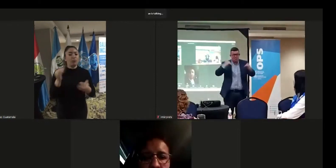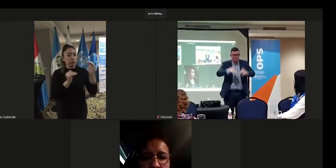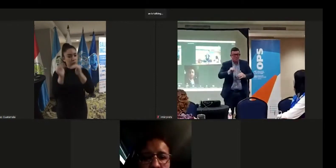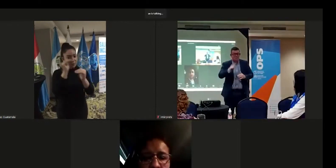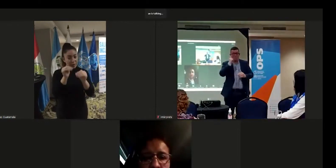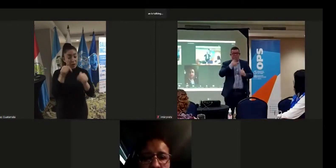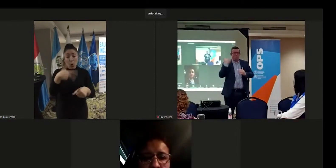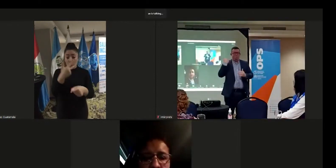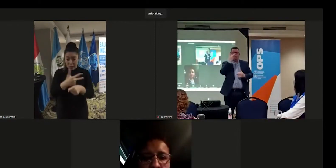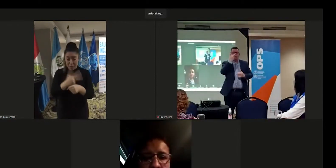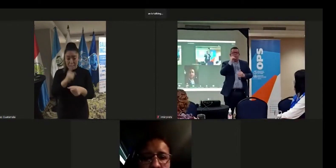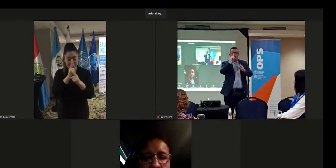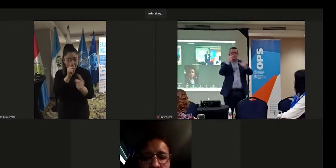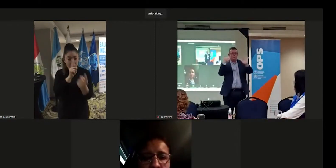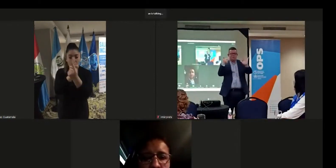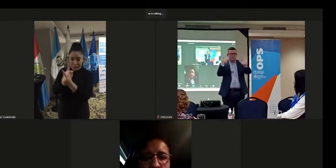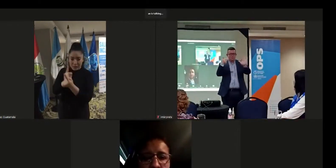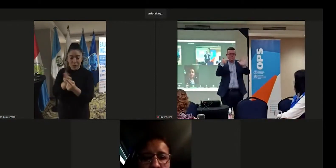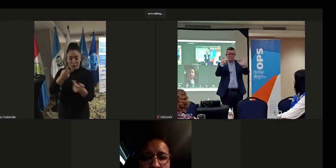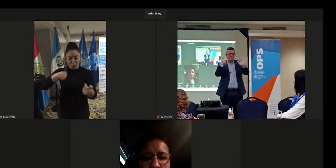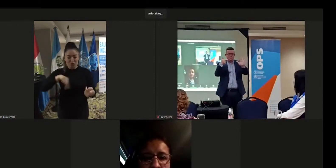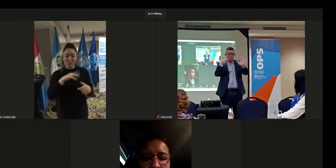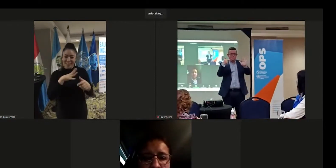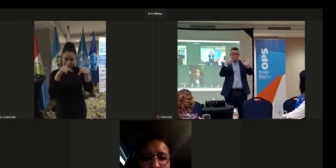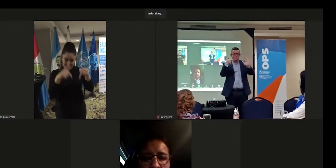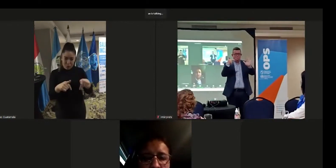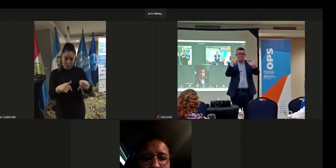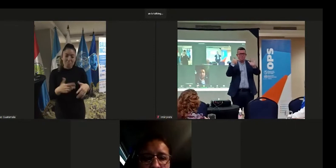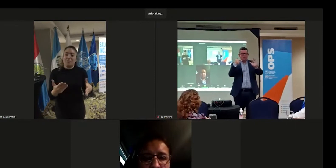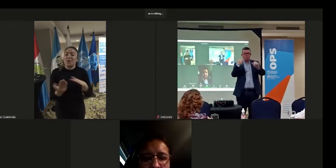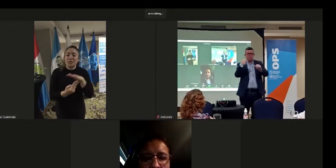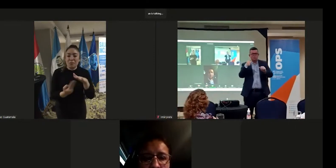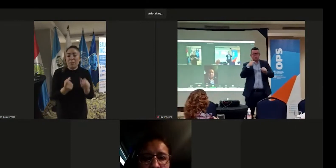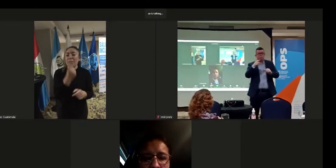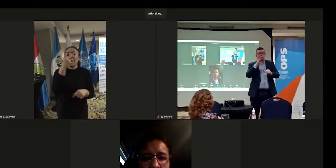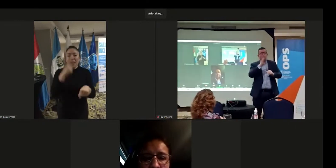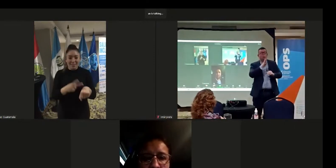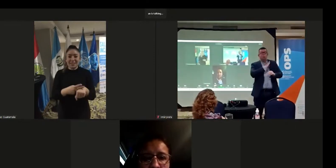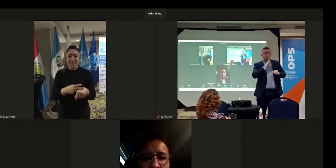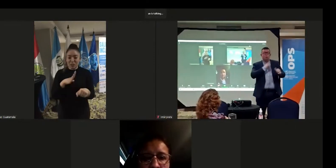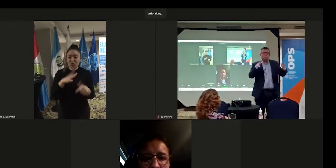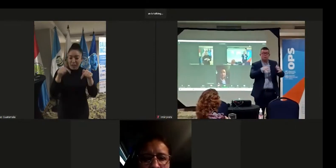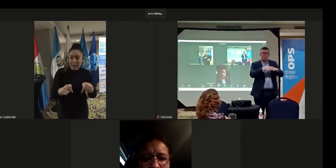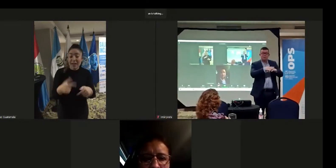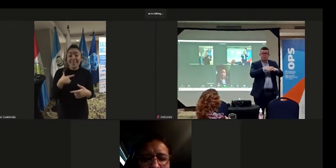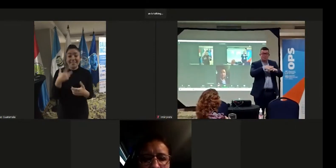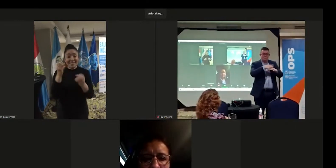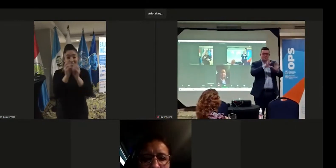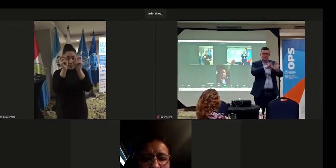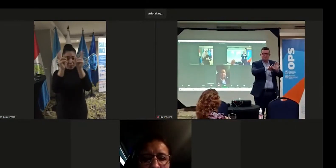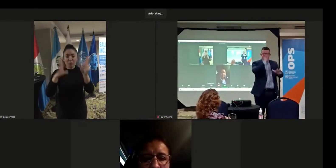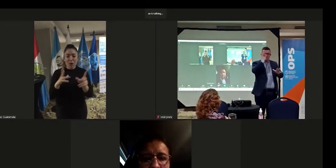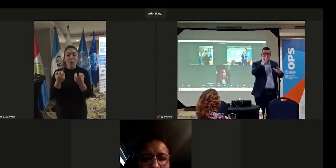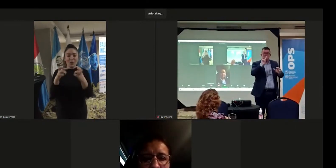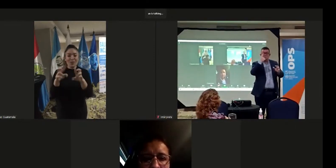Guatemala y este encuentro que nosotros tenemos, bueno, básicamente no es la primera vez que estamos aquí, en el 2007 tuve la oportunidad de venir,